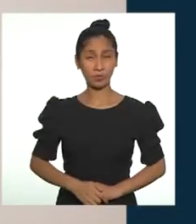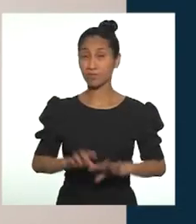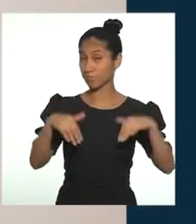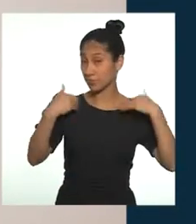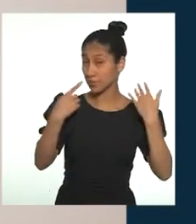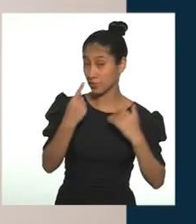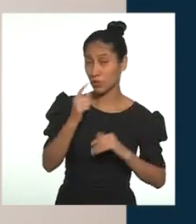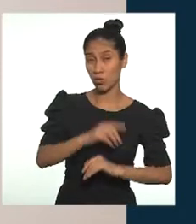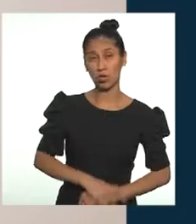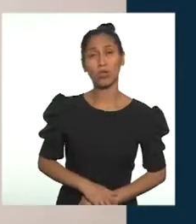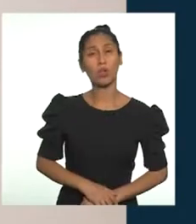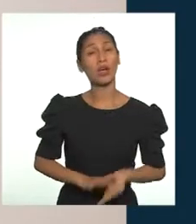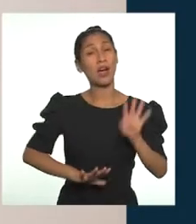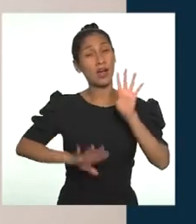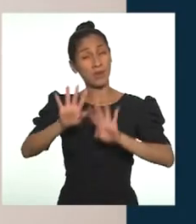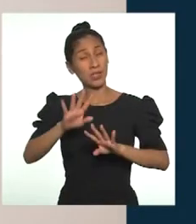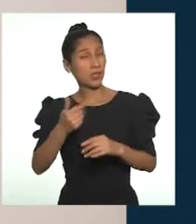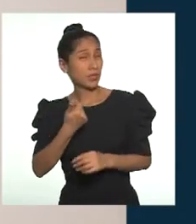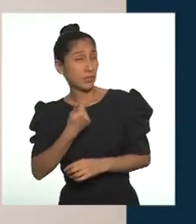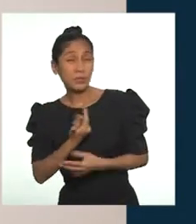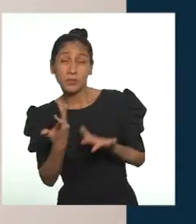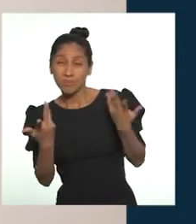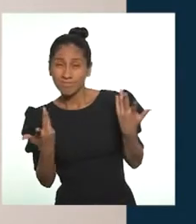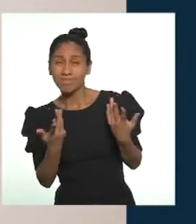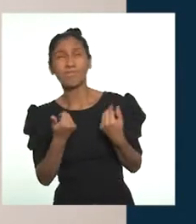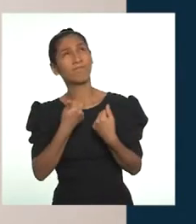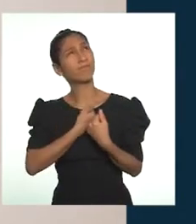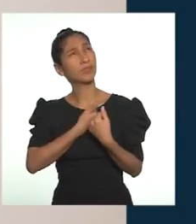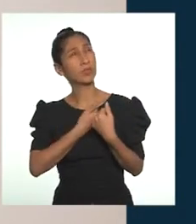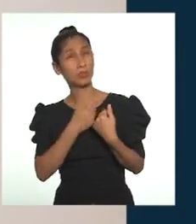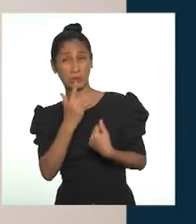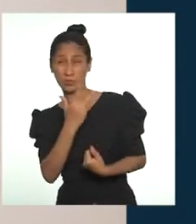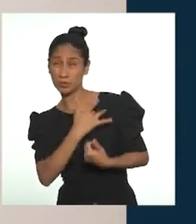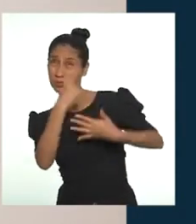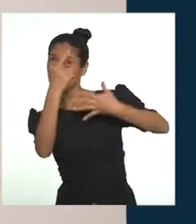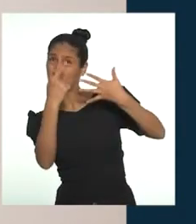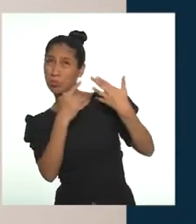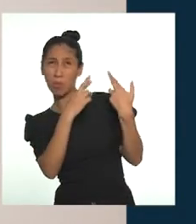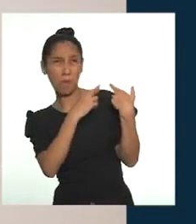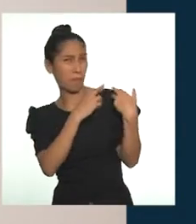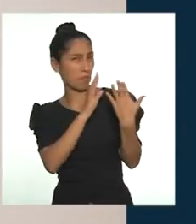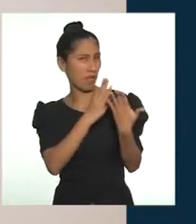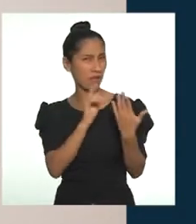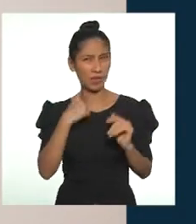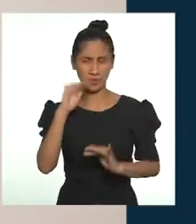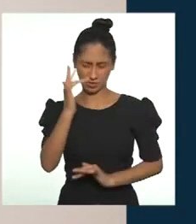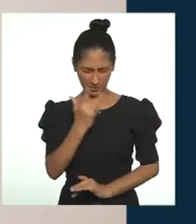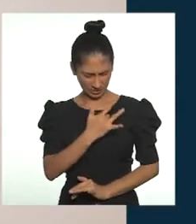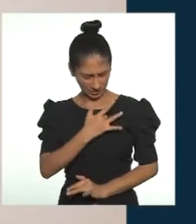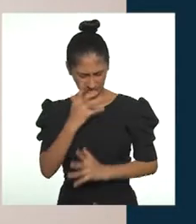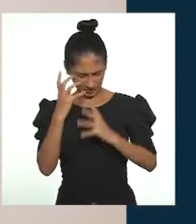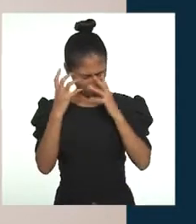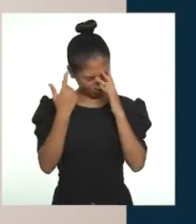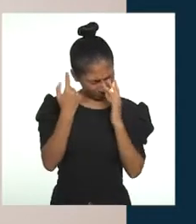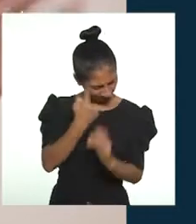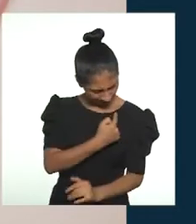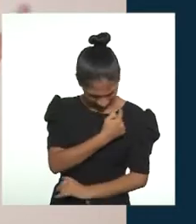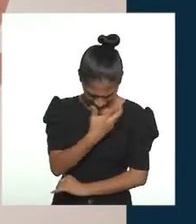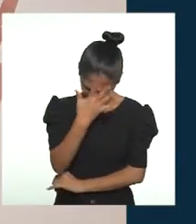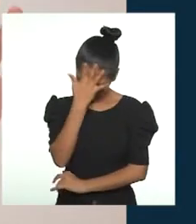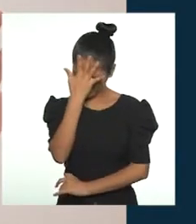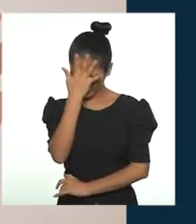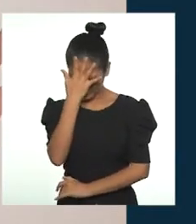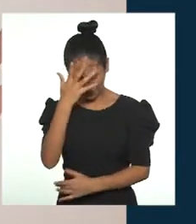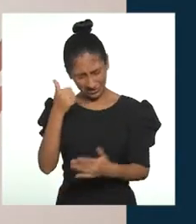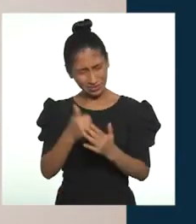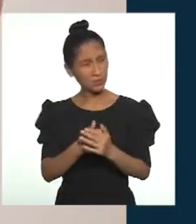ser cuando no nos responsabilizamos de nuestras propias emociones. Entonces, sentimos algo, nos sentimos un poco mal y le